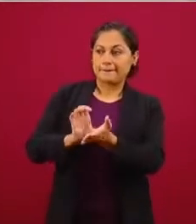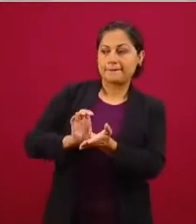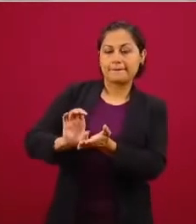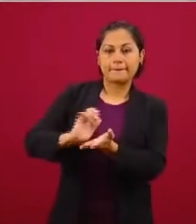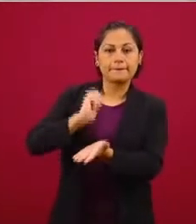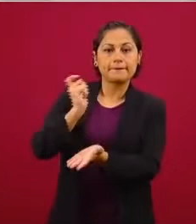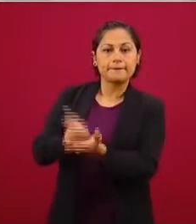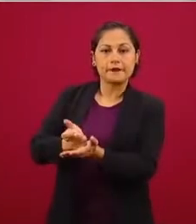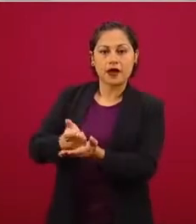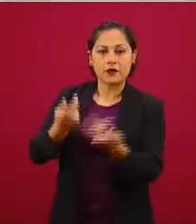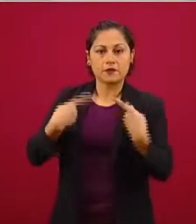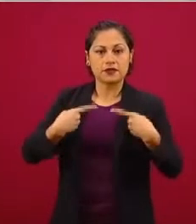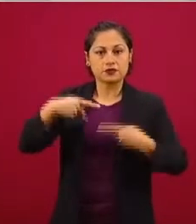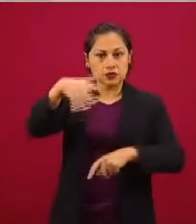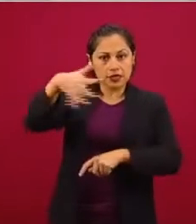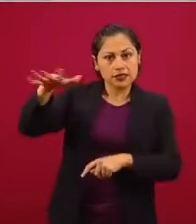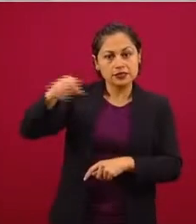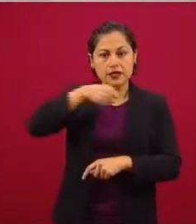adultos mayores.